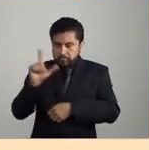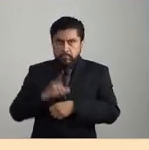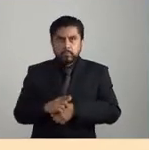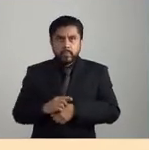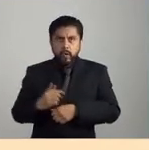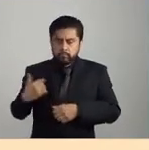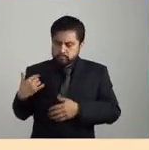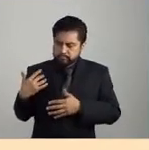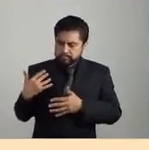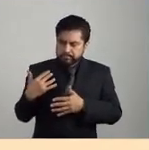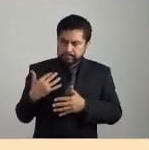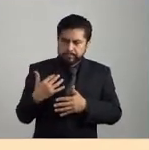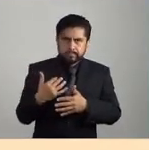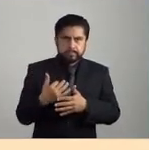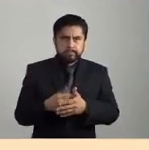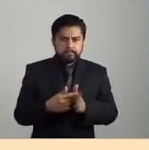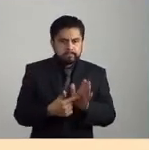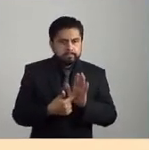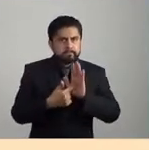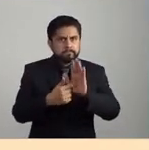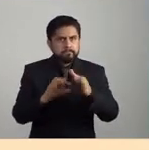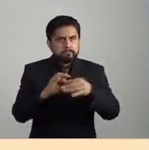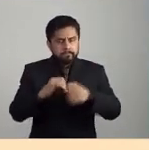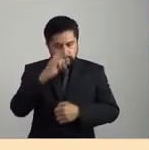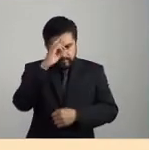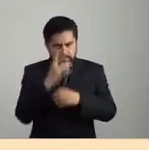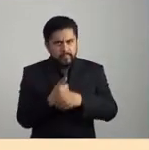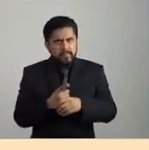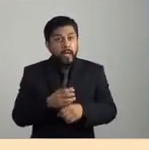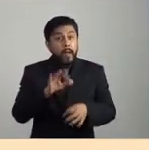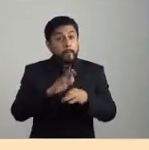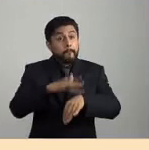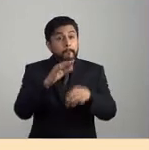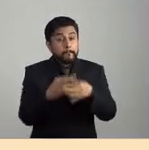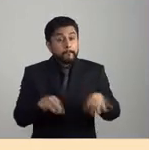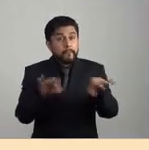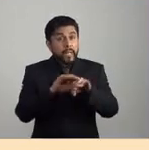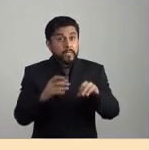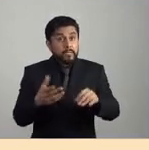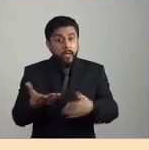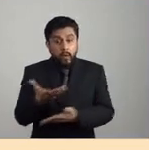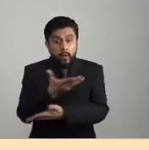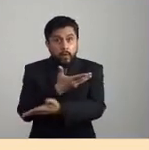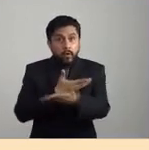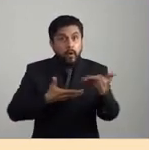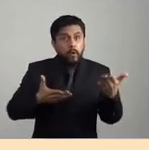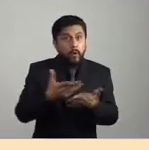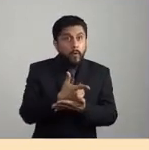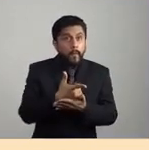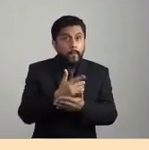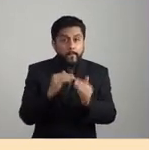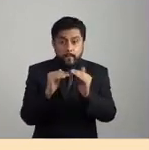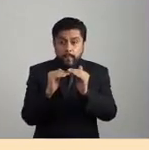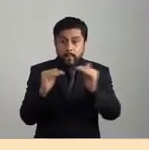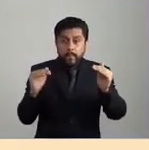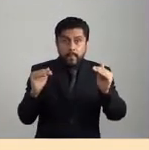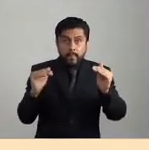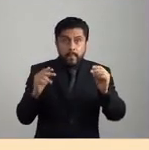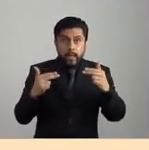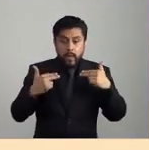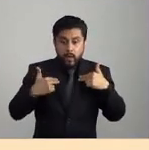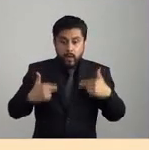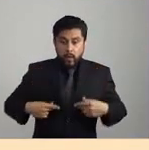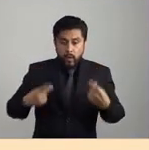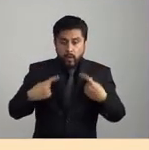sosteniendo que más bien son las relaciones cooperativas, de simbiosis, las que han garantizado la coevolución, ¿no?